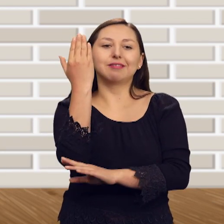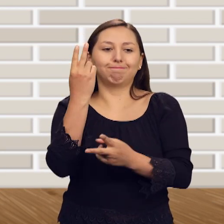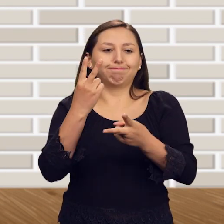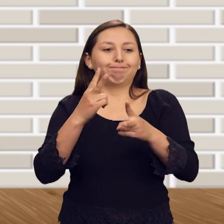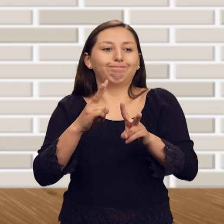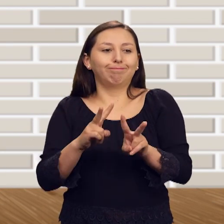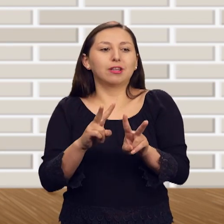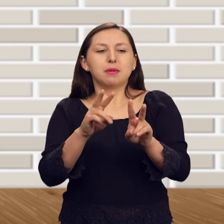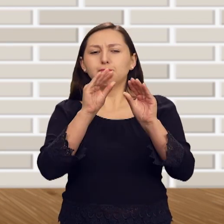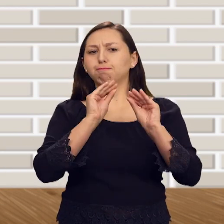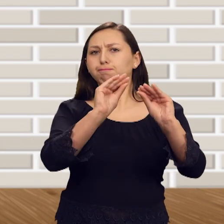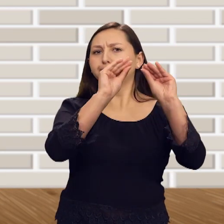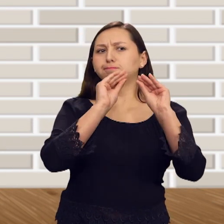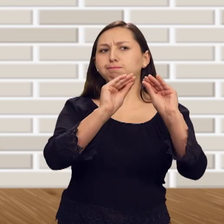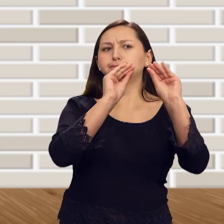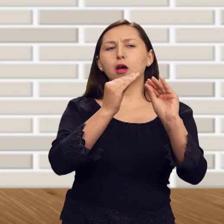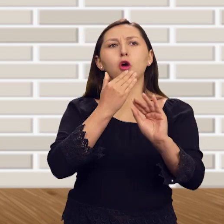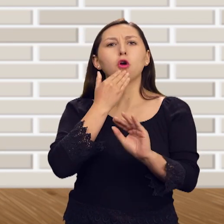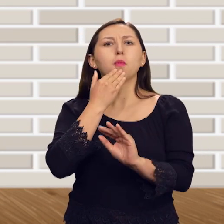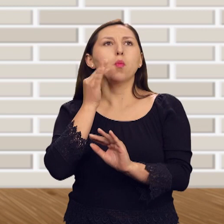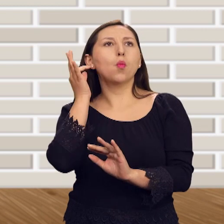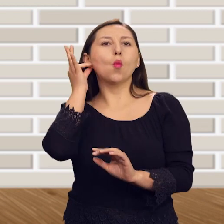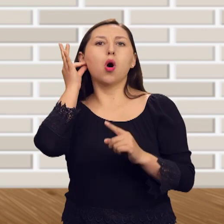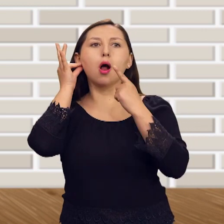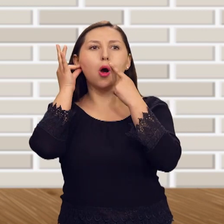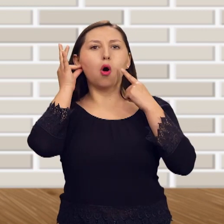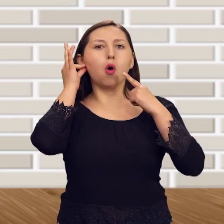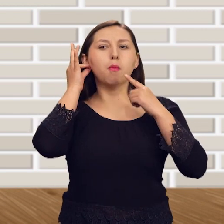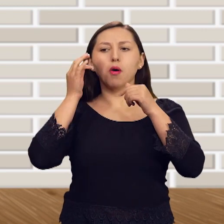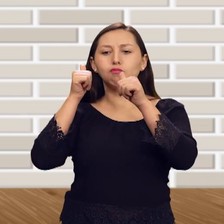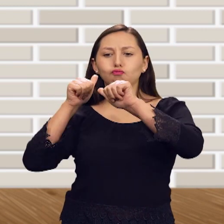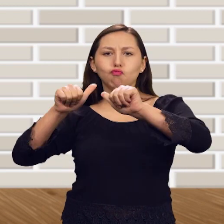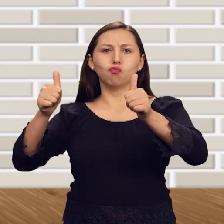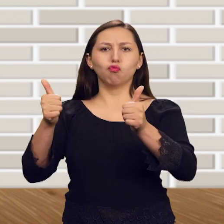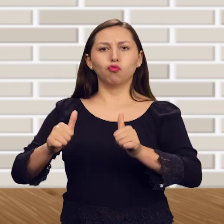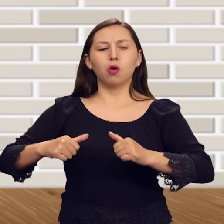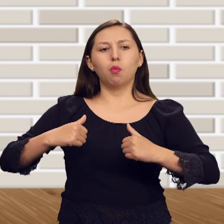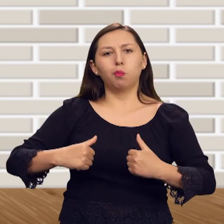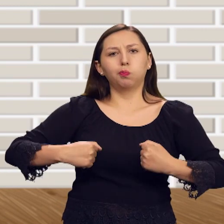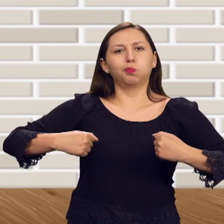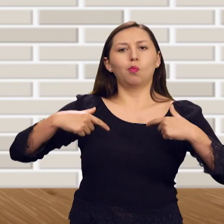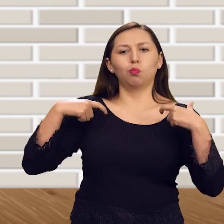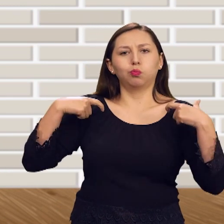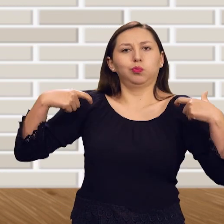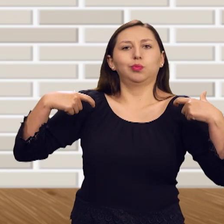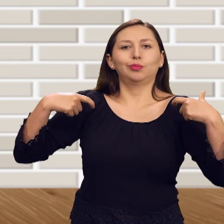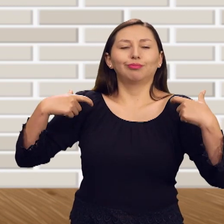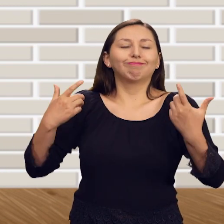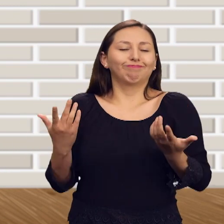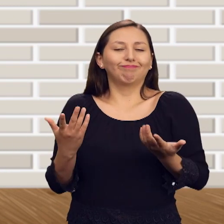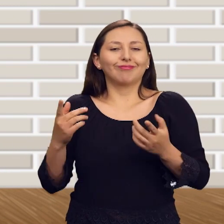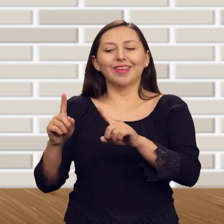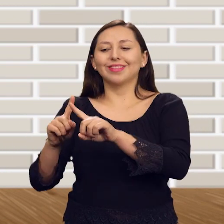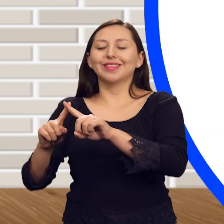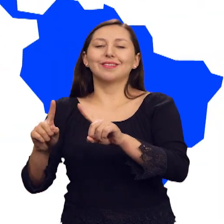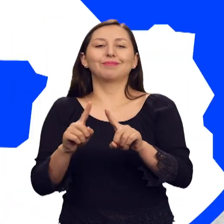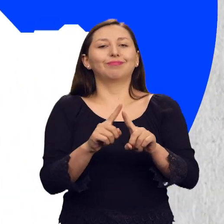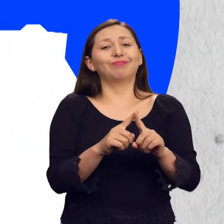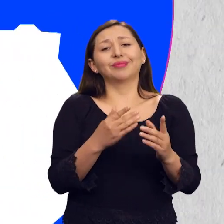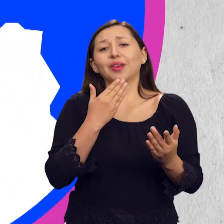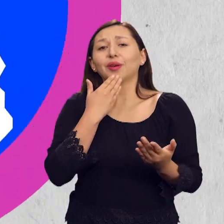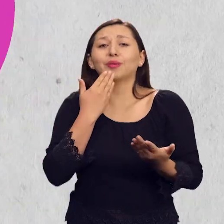masiva de ideas de la imagen femenina y masculina, para perpetuar los estereotipos. ¿Lo han notado?